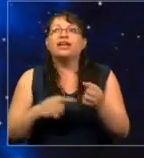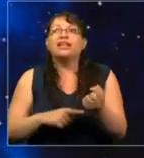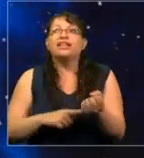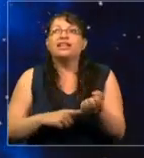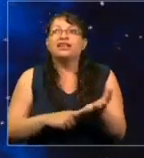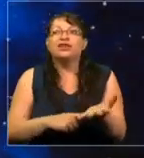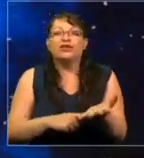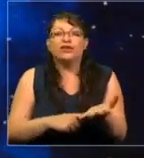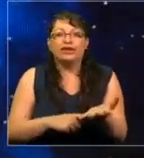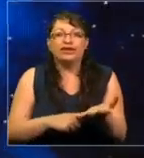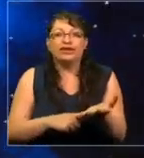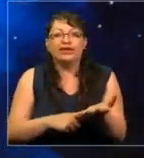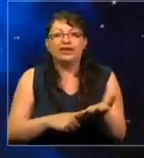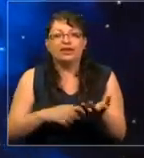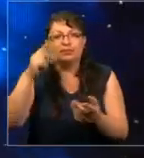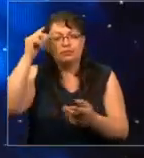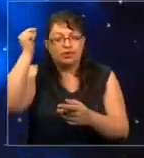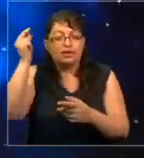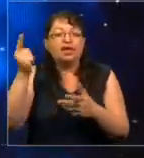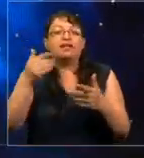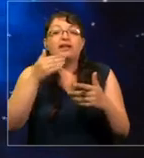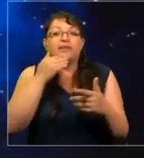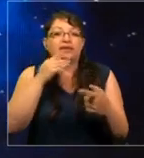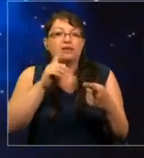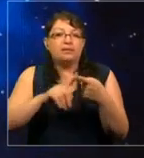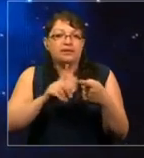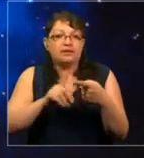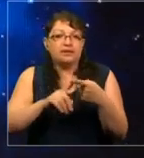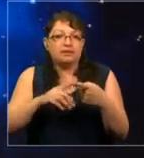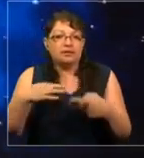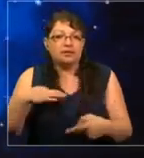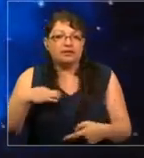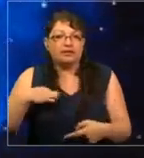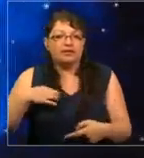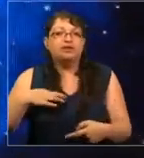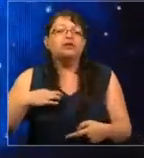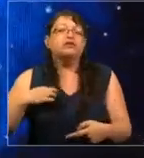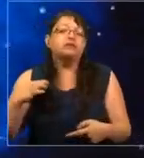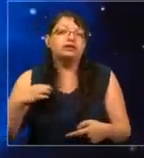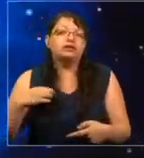pionera y líder en el mundo en participación cívica, Fund2Action.